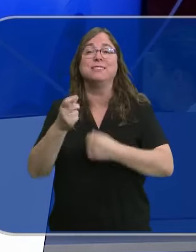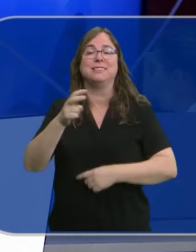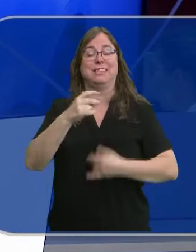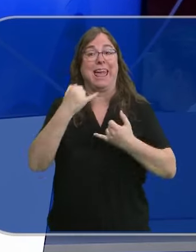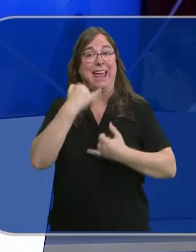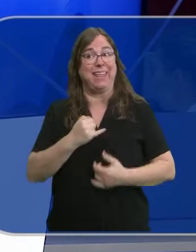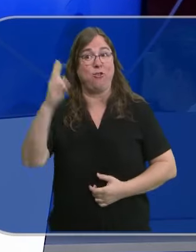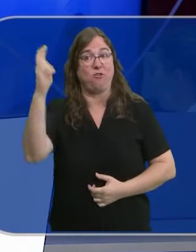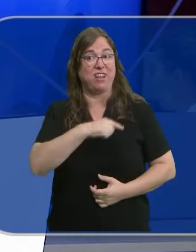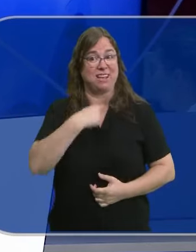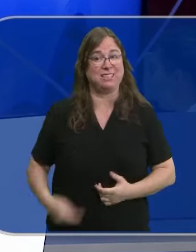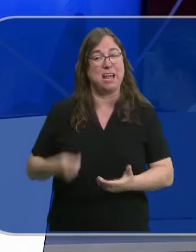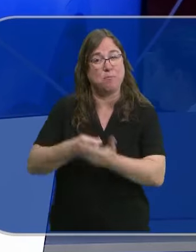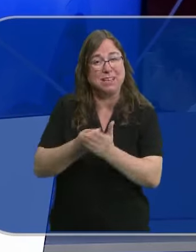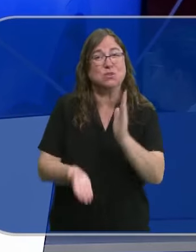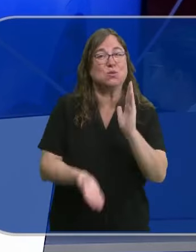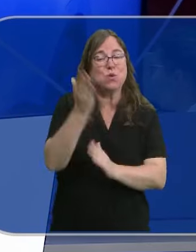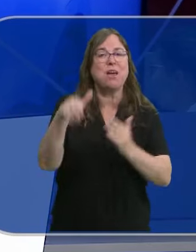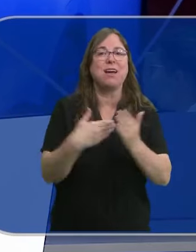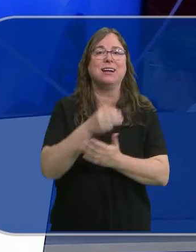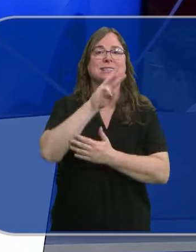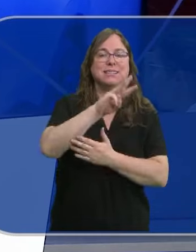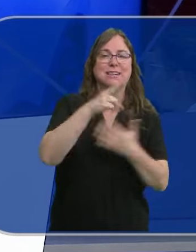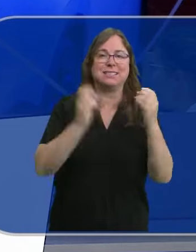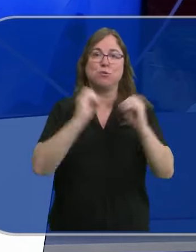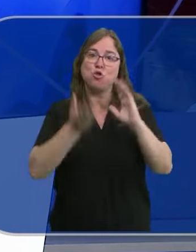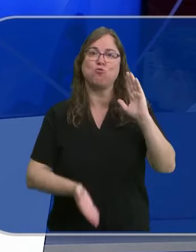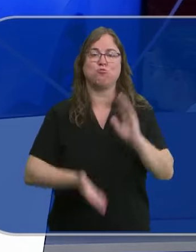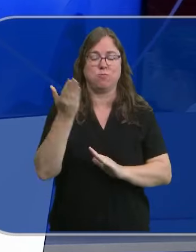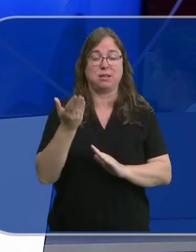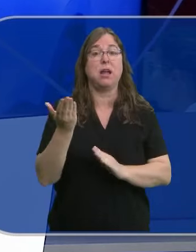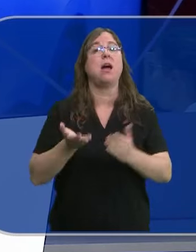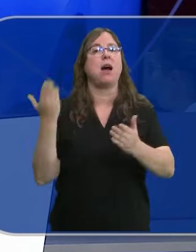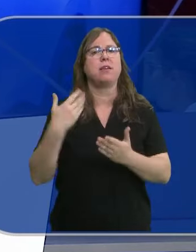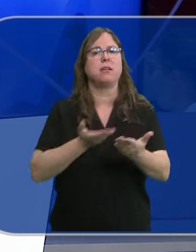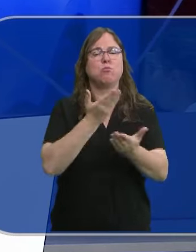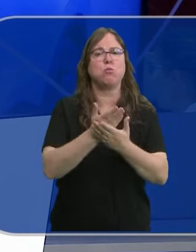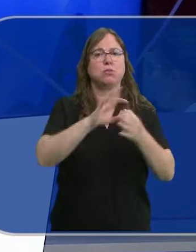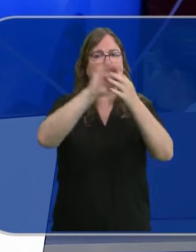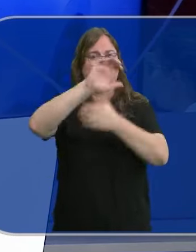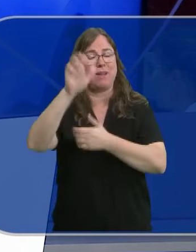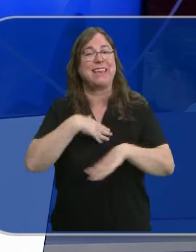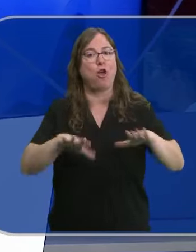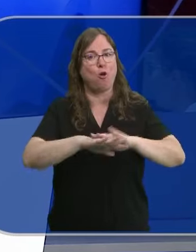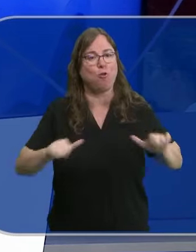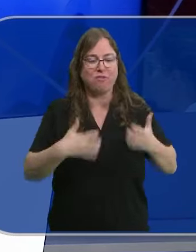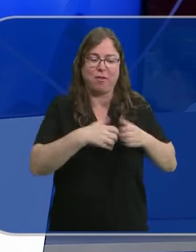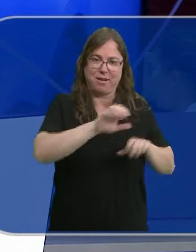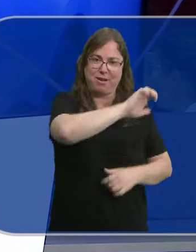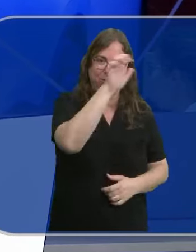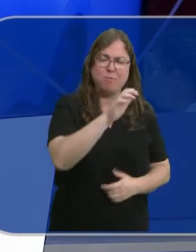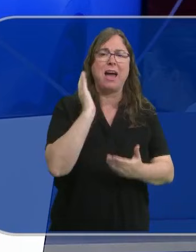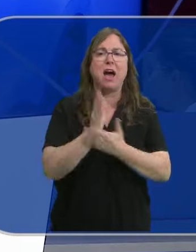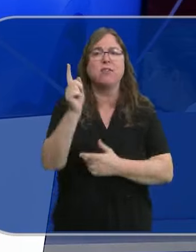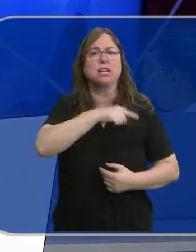hasta en un 37%. La medida impuesta ayer por la Comisión Europea busca compensar a los fabricantes comunitarios y no solo afectará a los coches